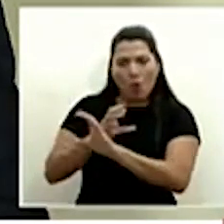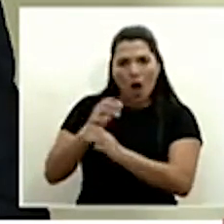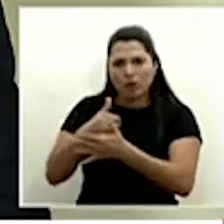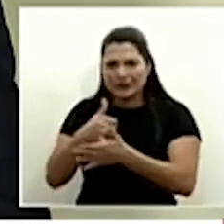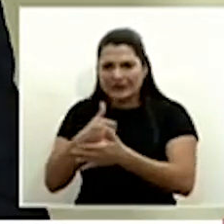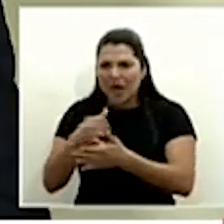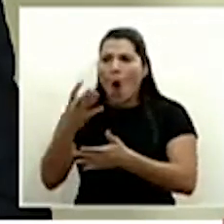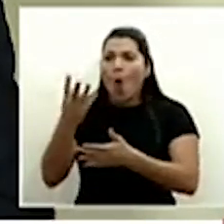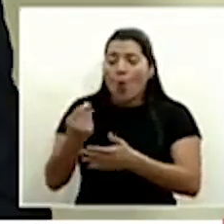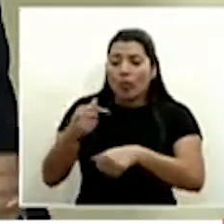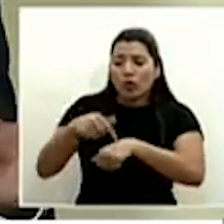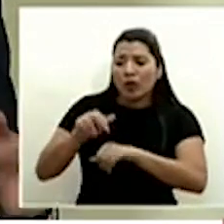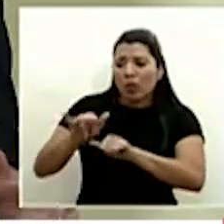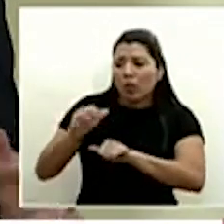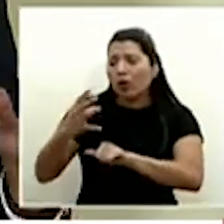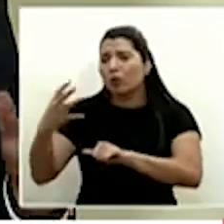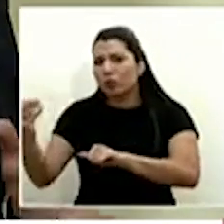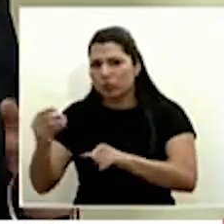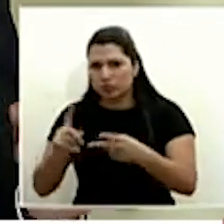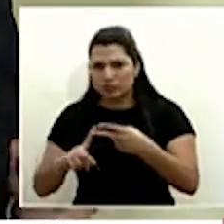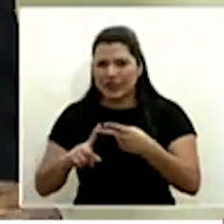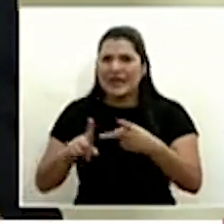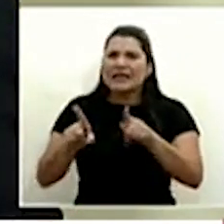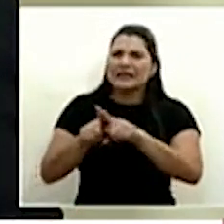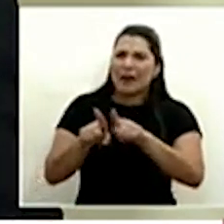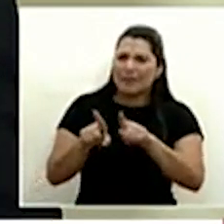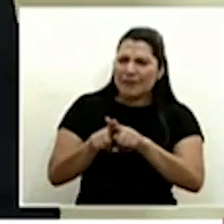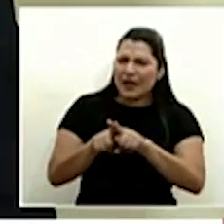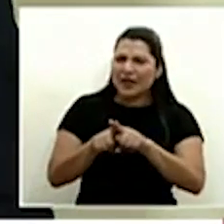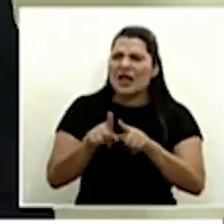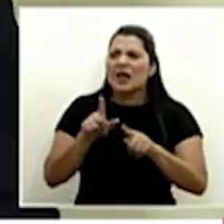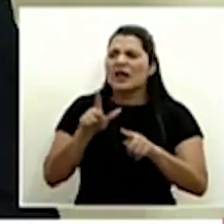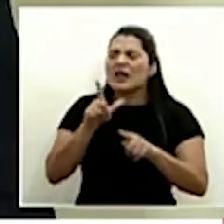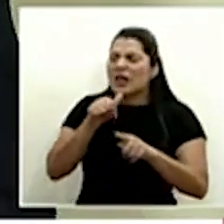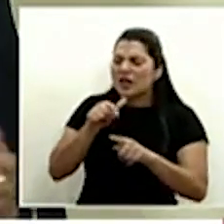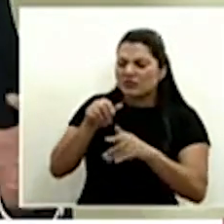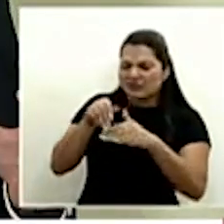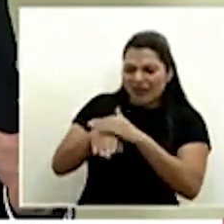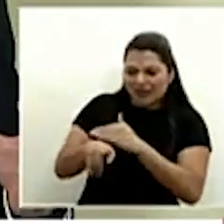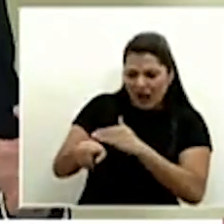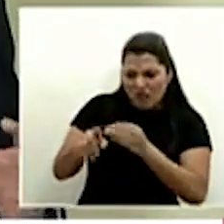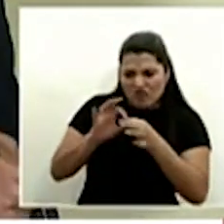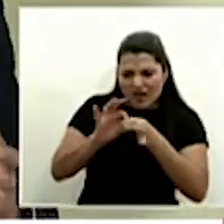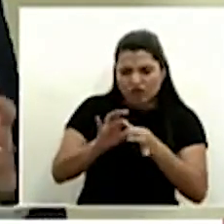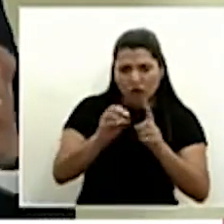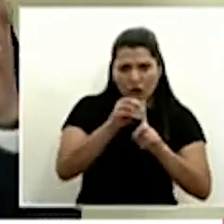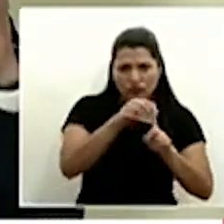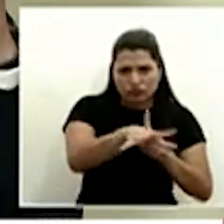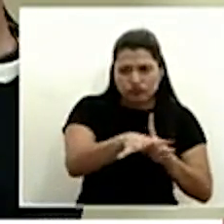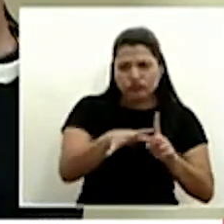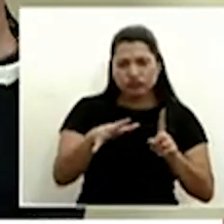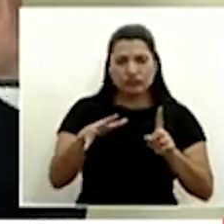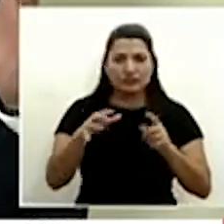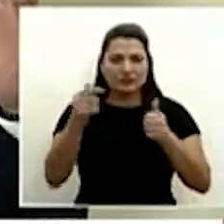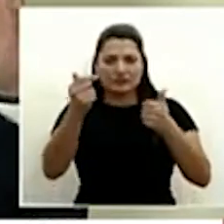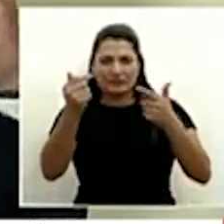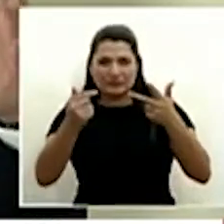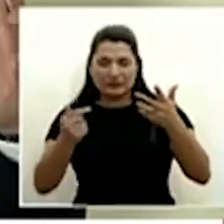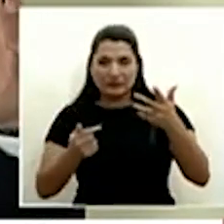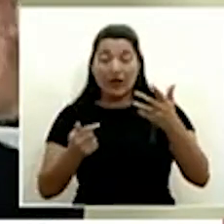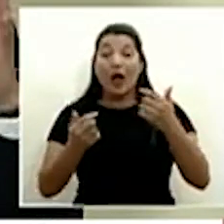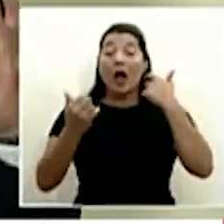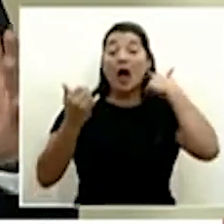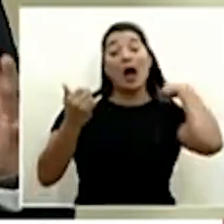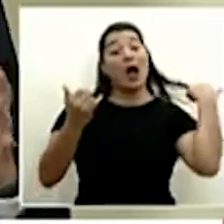por ejemplo de diferentes partes del país o si eso corresponde justamente con un clúster identificado son como yo indicaba ayer decir las cifras